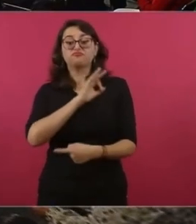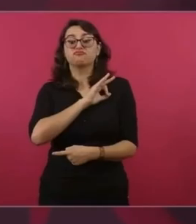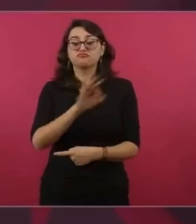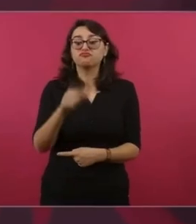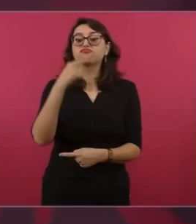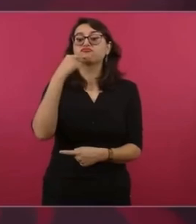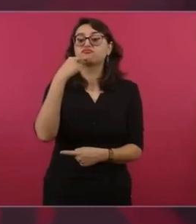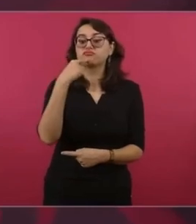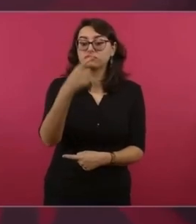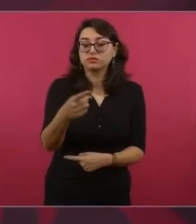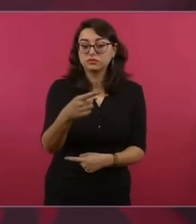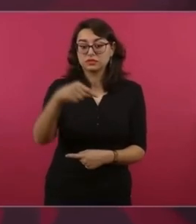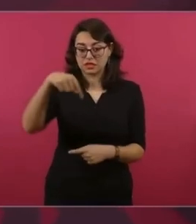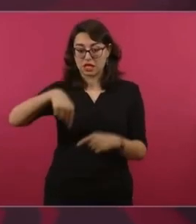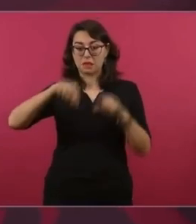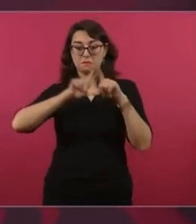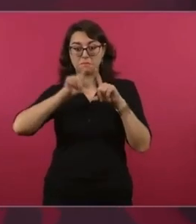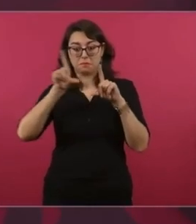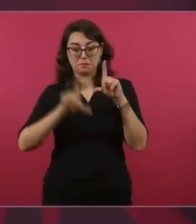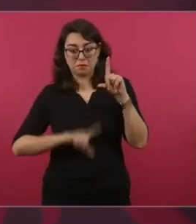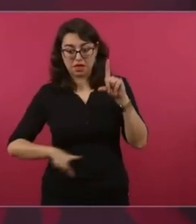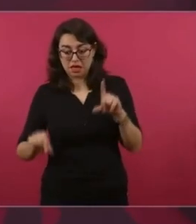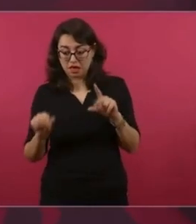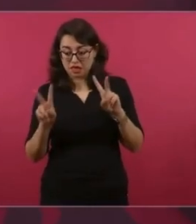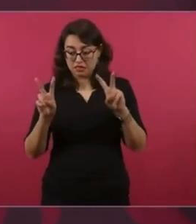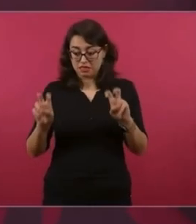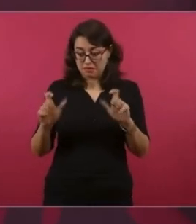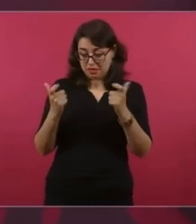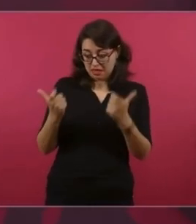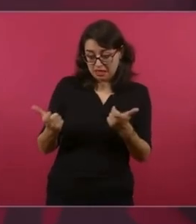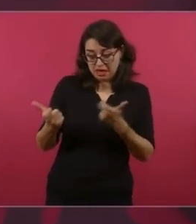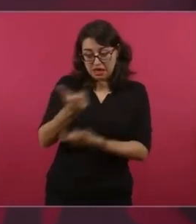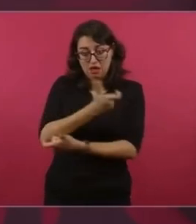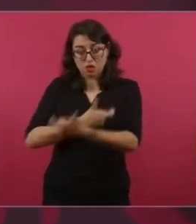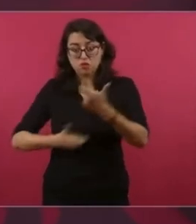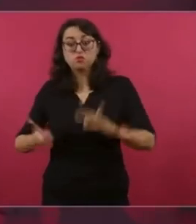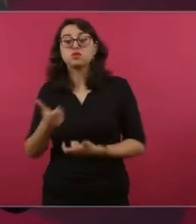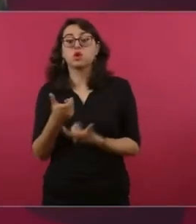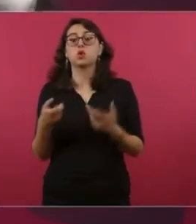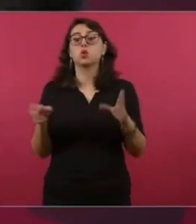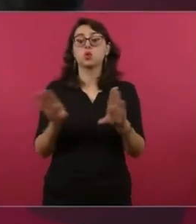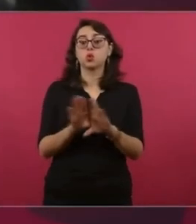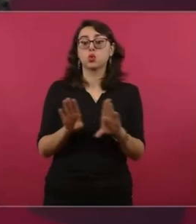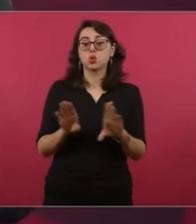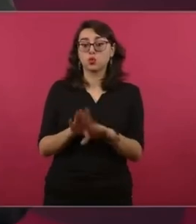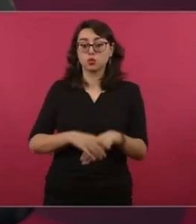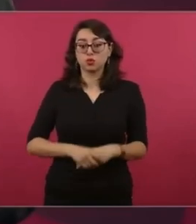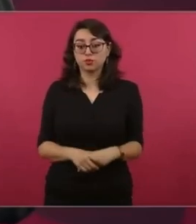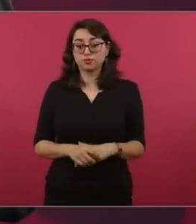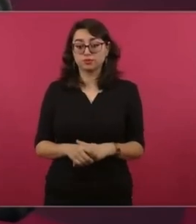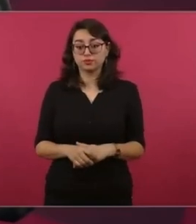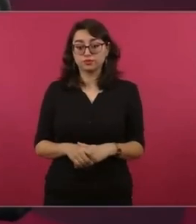para nuestro país. Número uno, lo mejor,